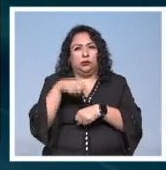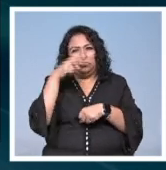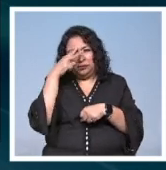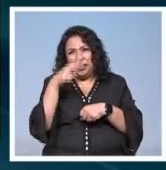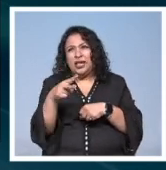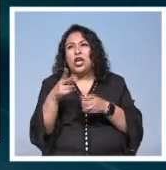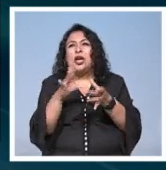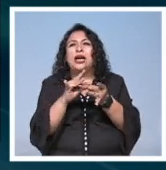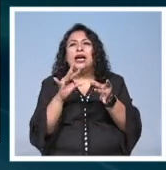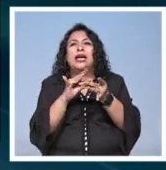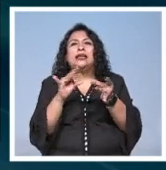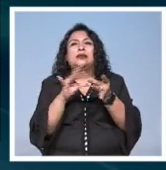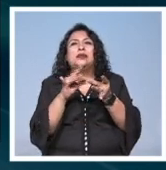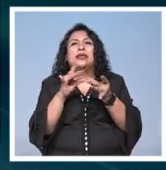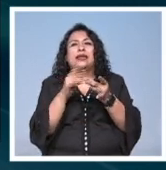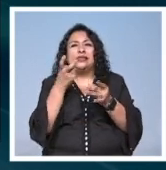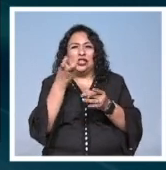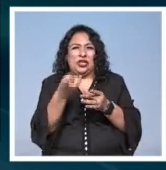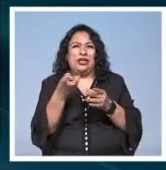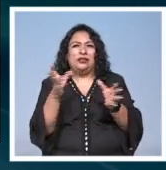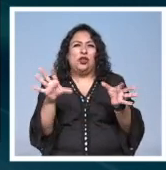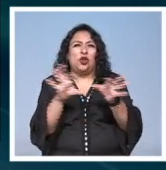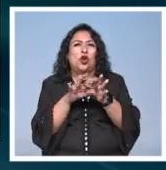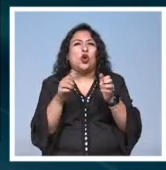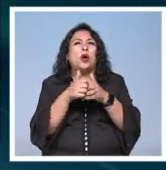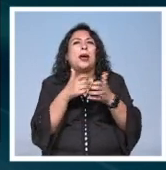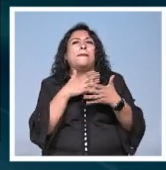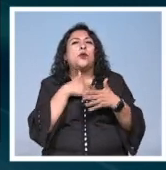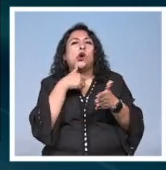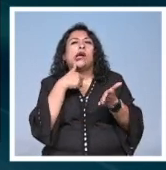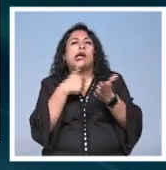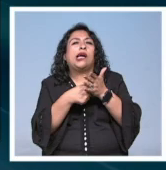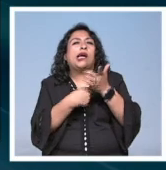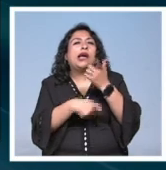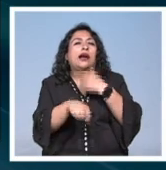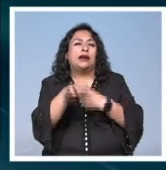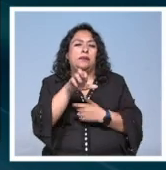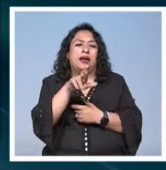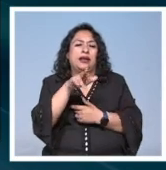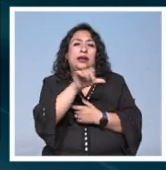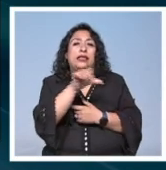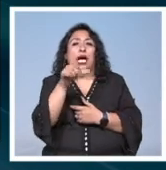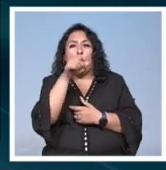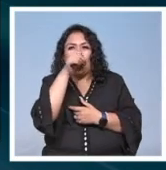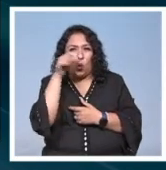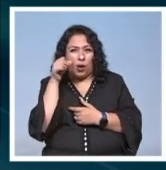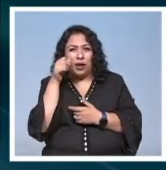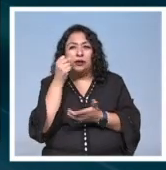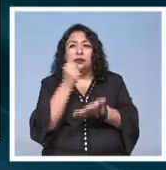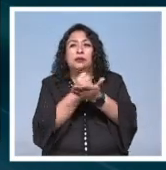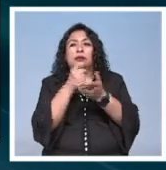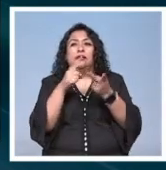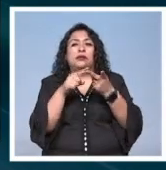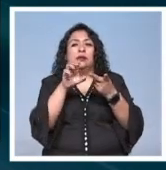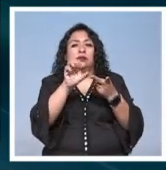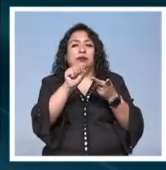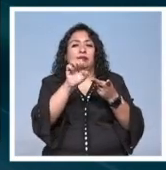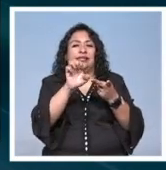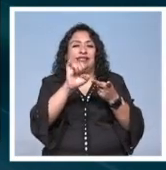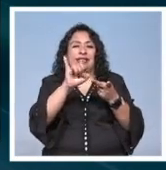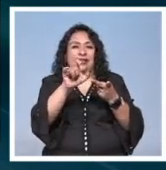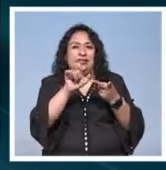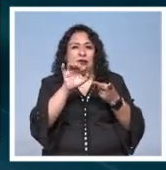narración de este episodio se entrelaza con las amorosas cartas de Margarita Massa a Juárez publica Seix